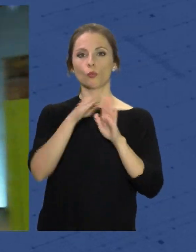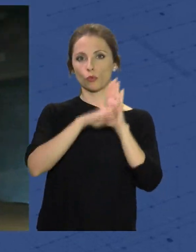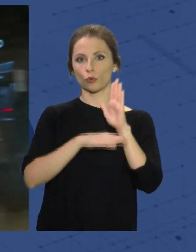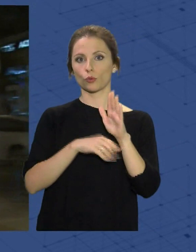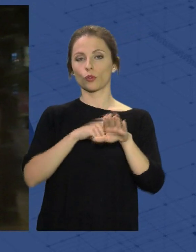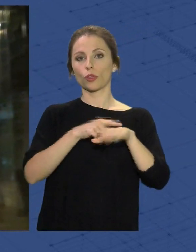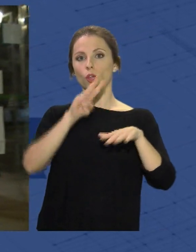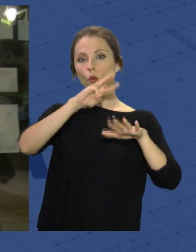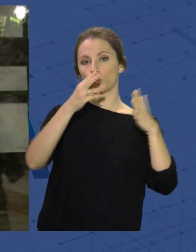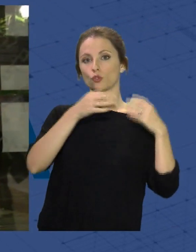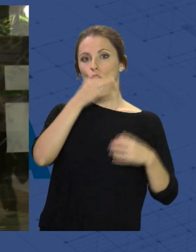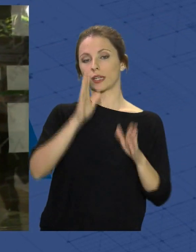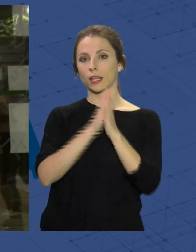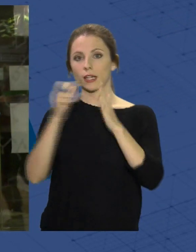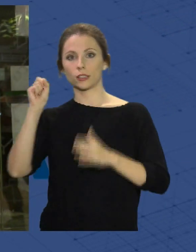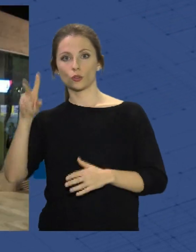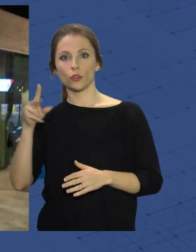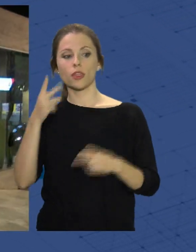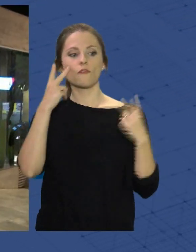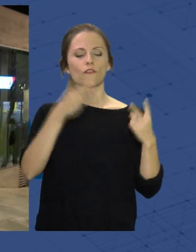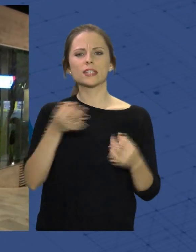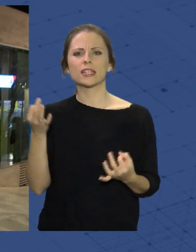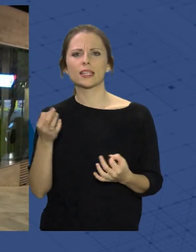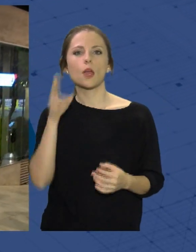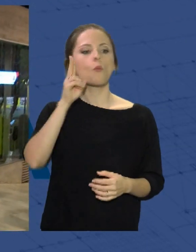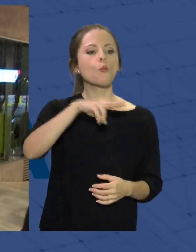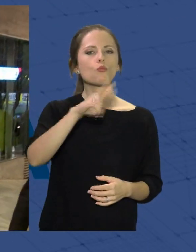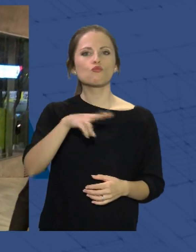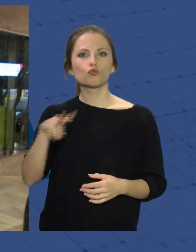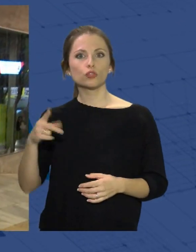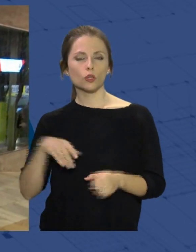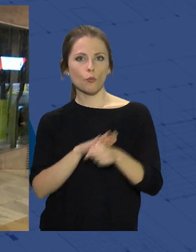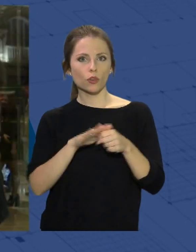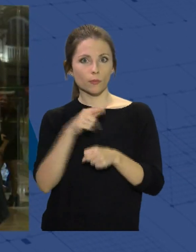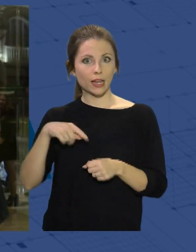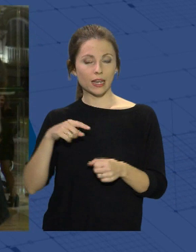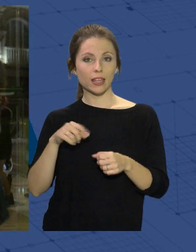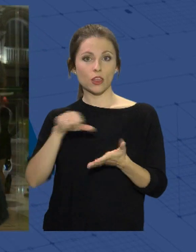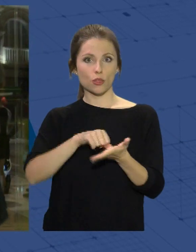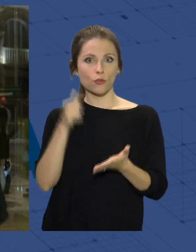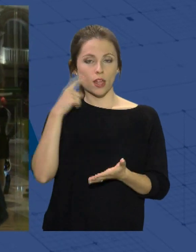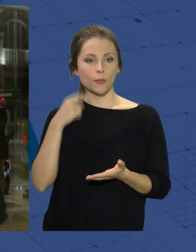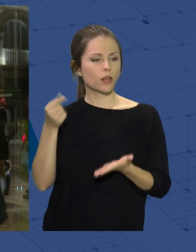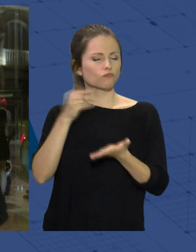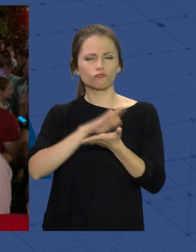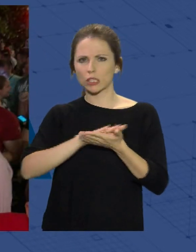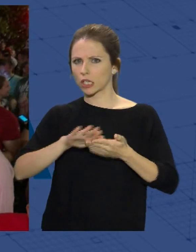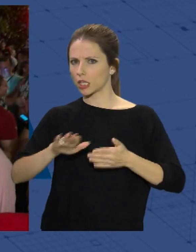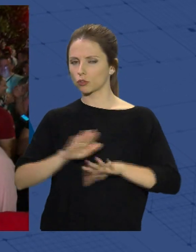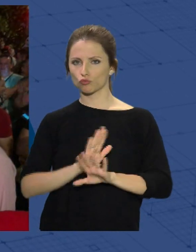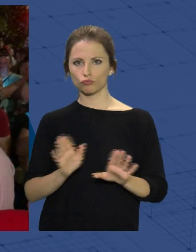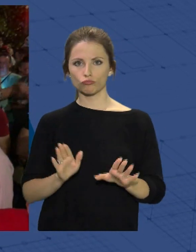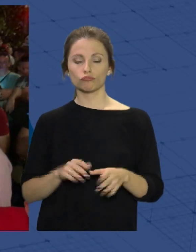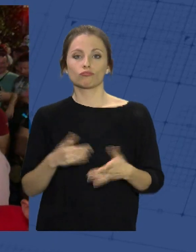8 de la tarde hasta las 12, se han podido visitar los distintos espacios museísticos municipales de la ciudad de Almería de forma totalmente gratuita. En